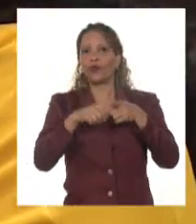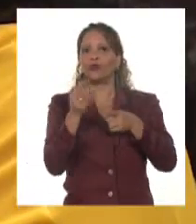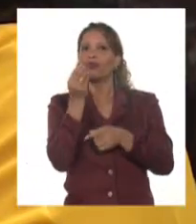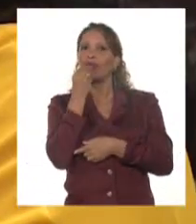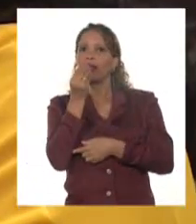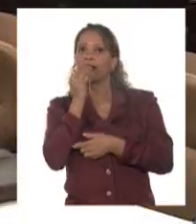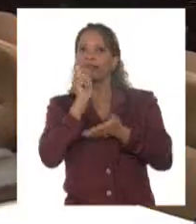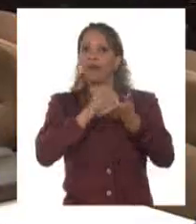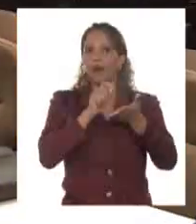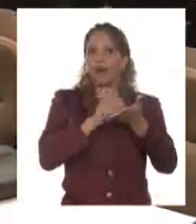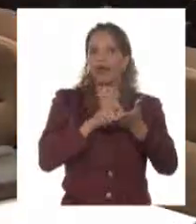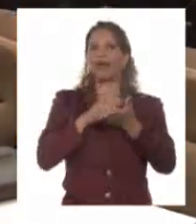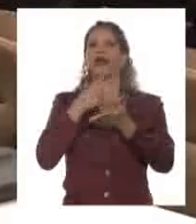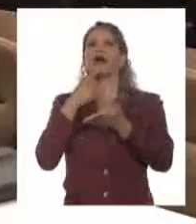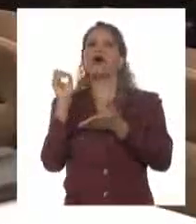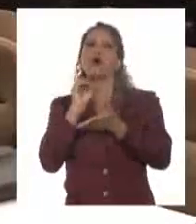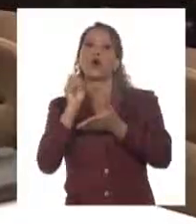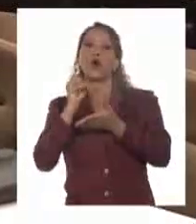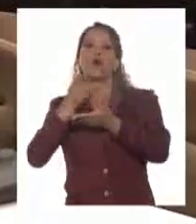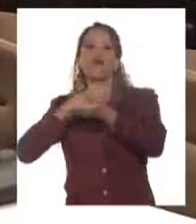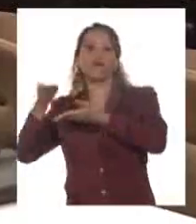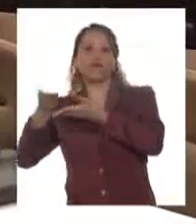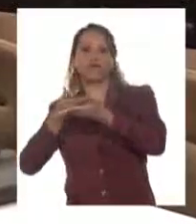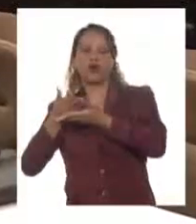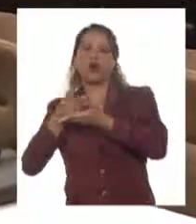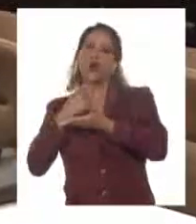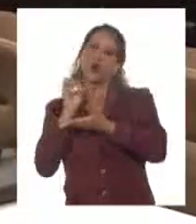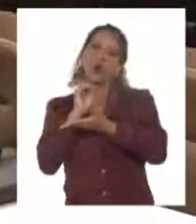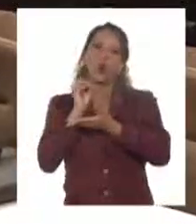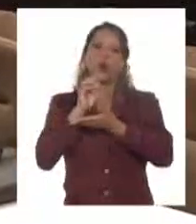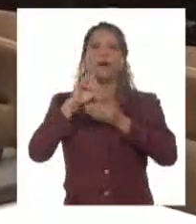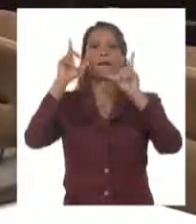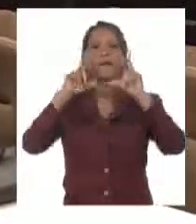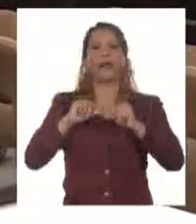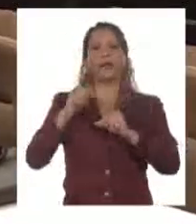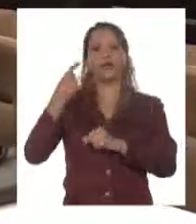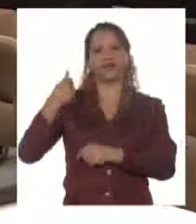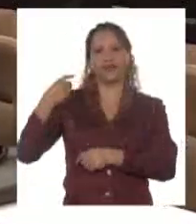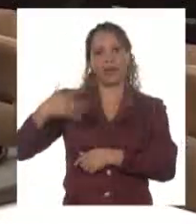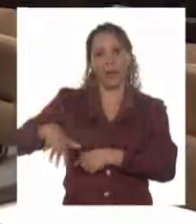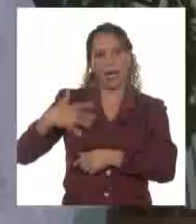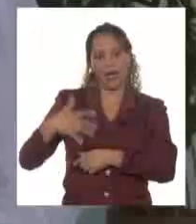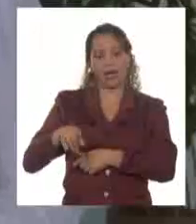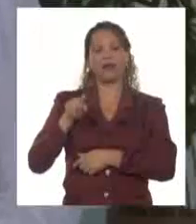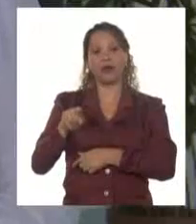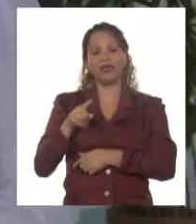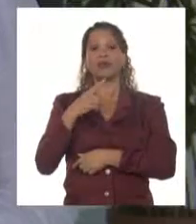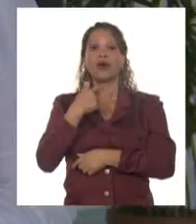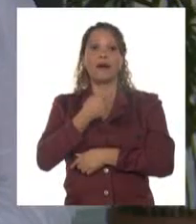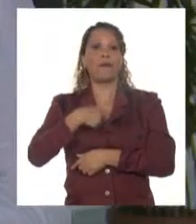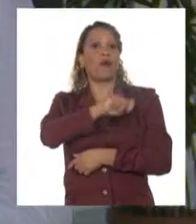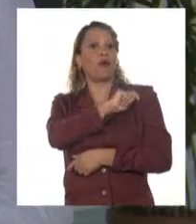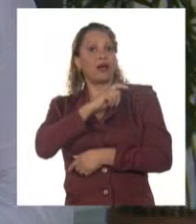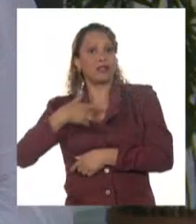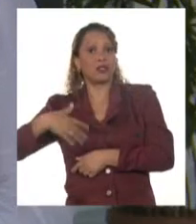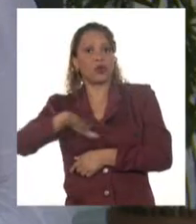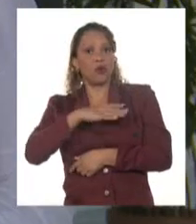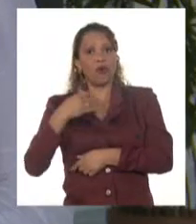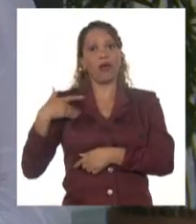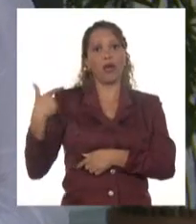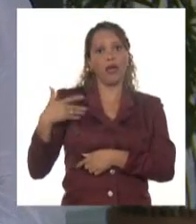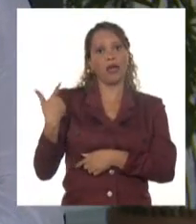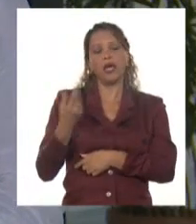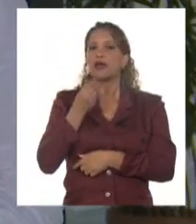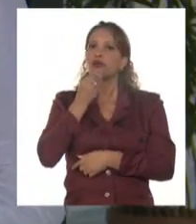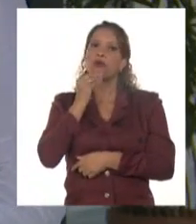en los mercados o en la disminución de los precios que hoy marcan grandes insatisfacciones en la población, no se podrá hablar de una